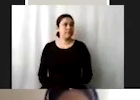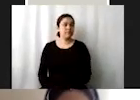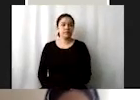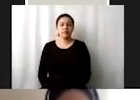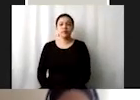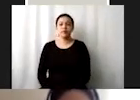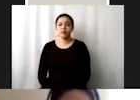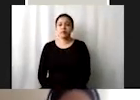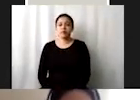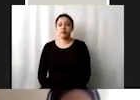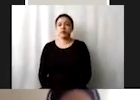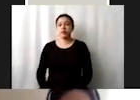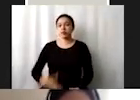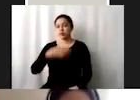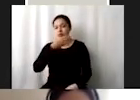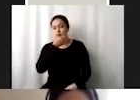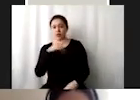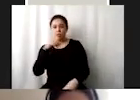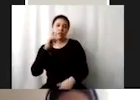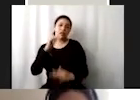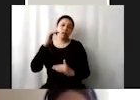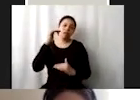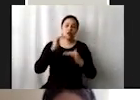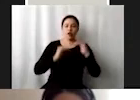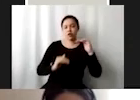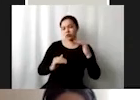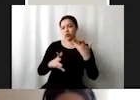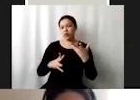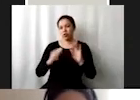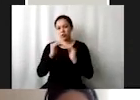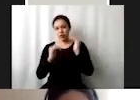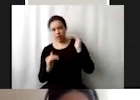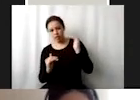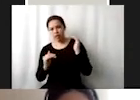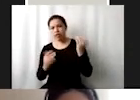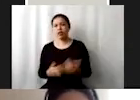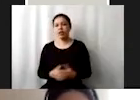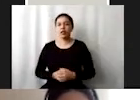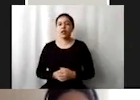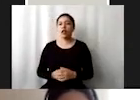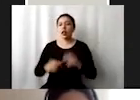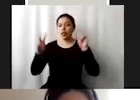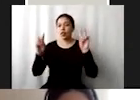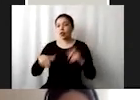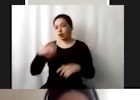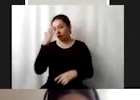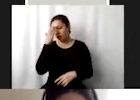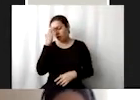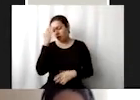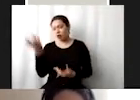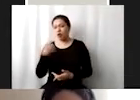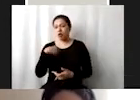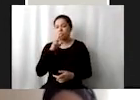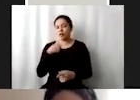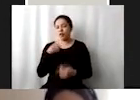desigualdad bueno también hay temas que ustedes seguramente conocen mejor que yo